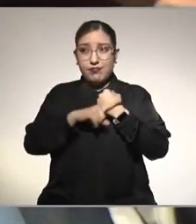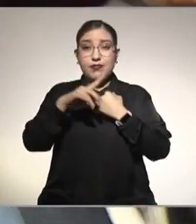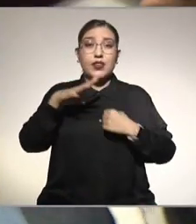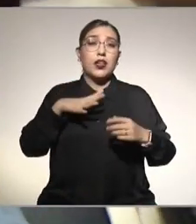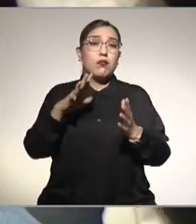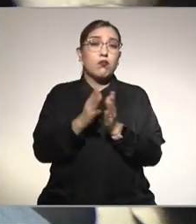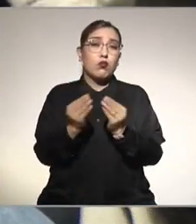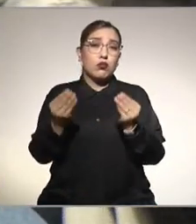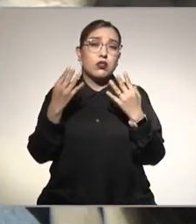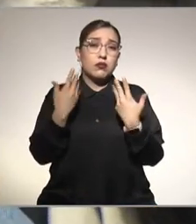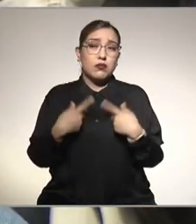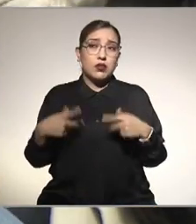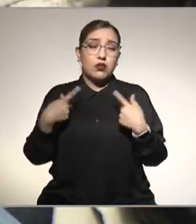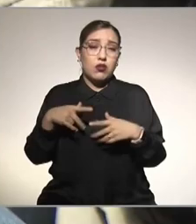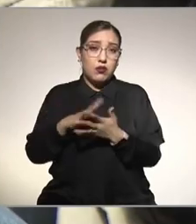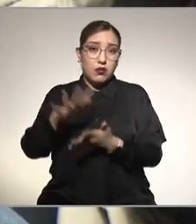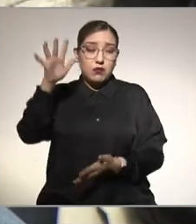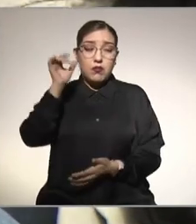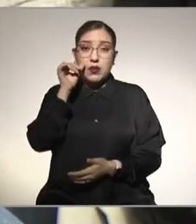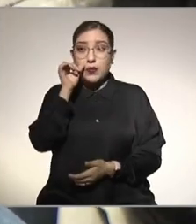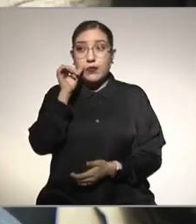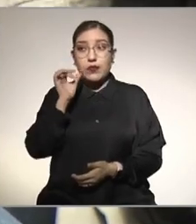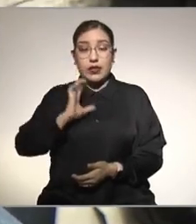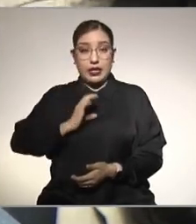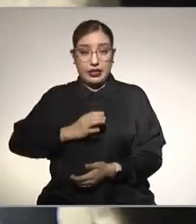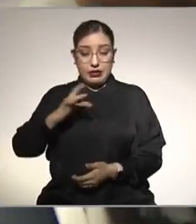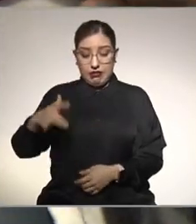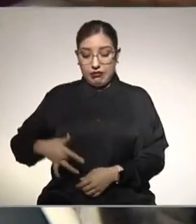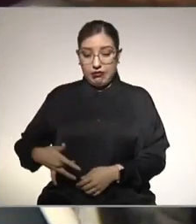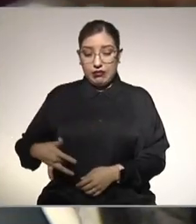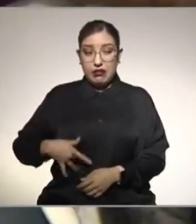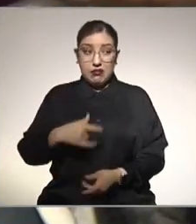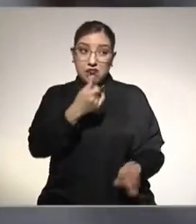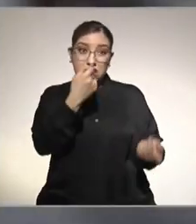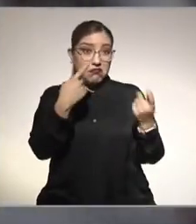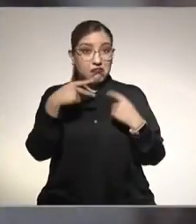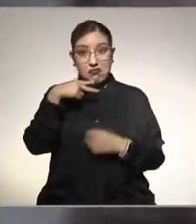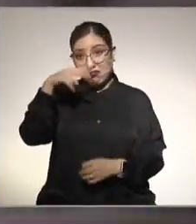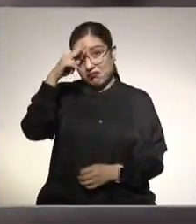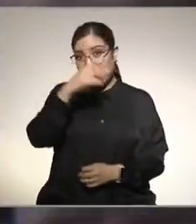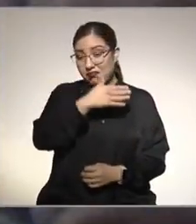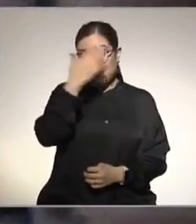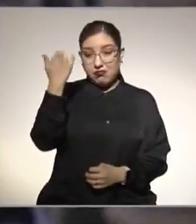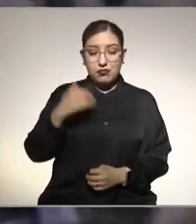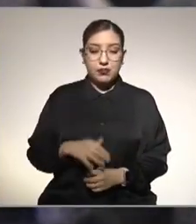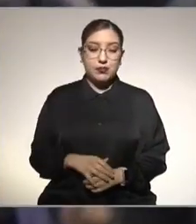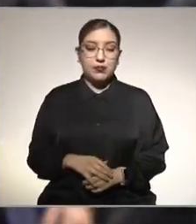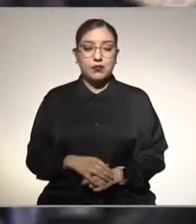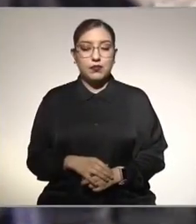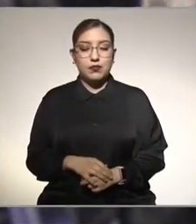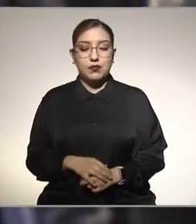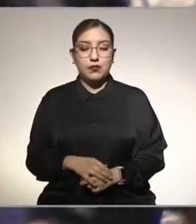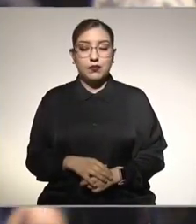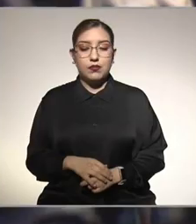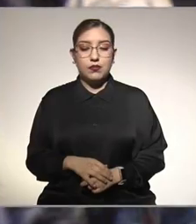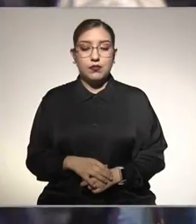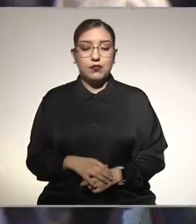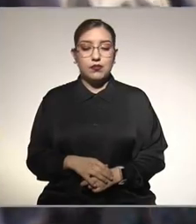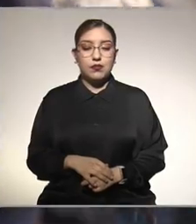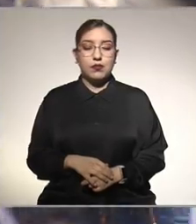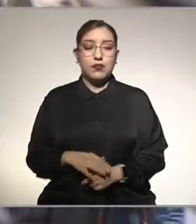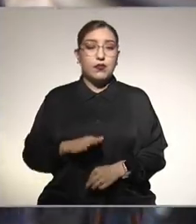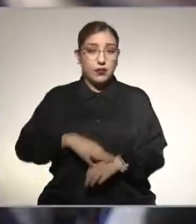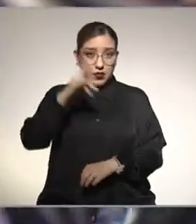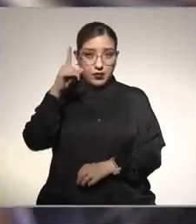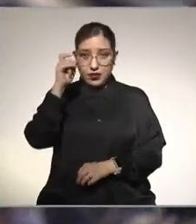pacientes que llegan con cáncer de hígado y ni siquiera sabían que tenían daño por hígado graso. Entre los principales desafíos que la enfermedad del